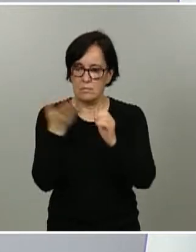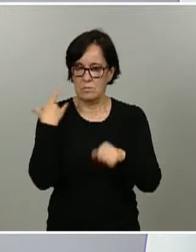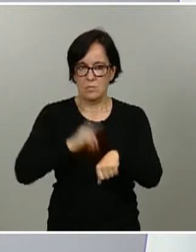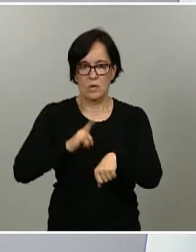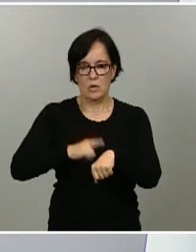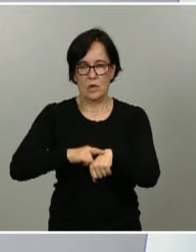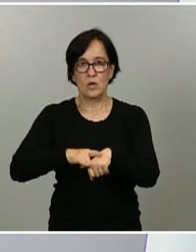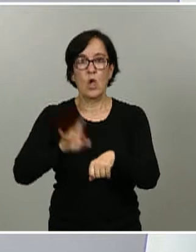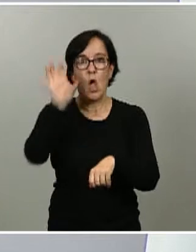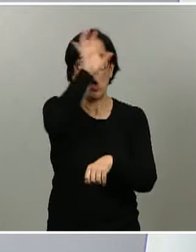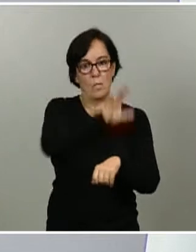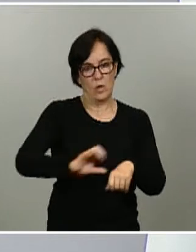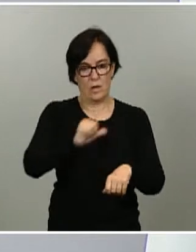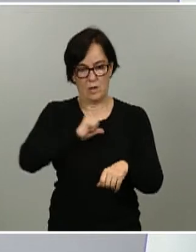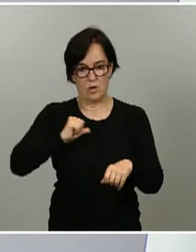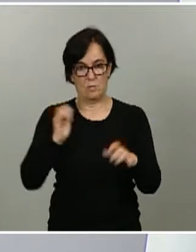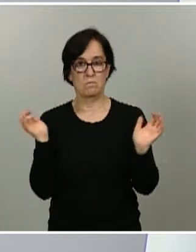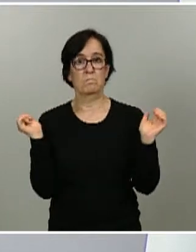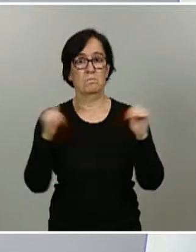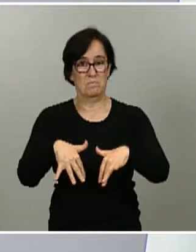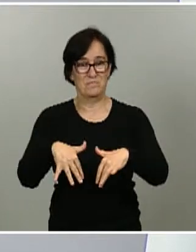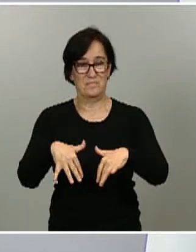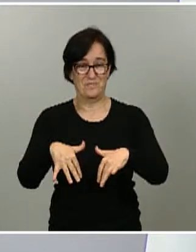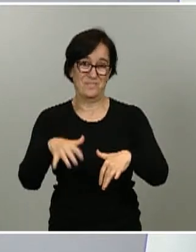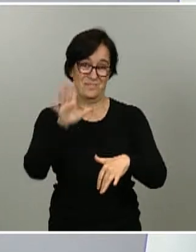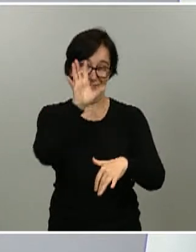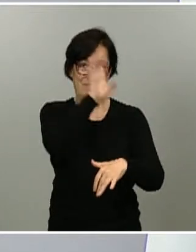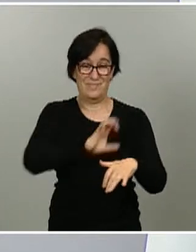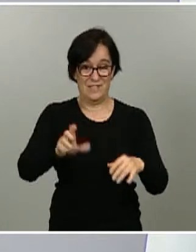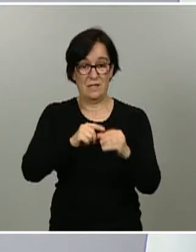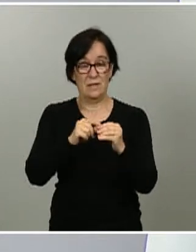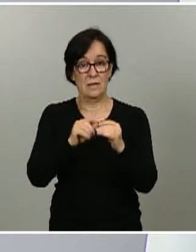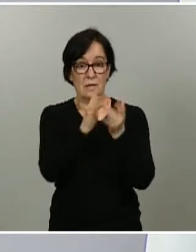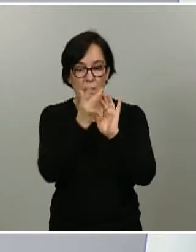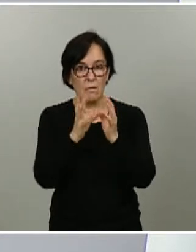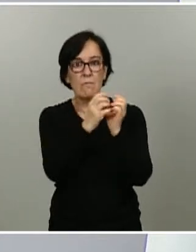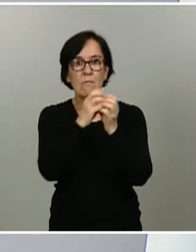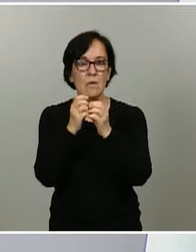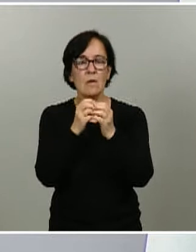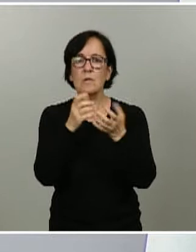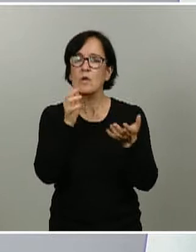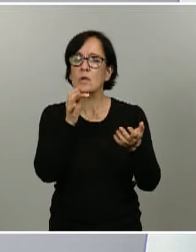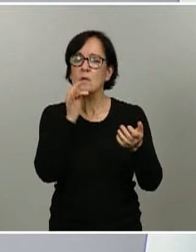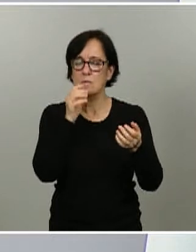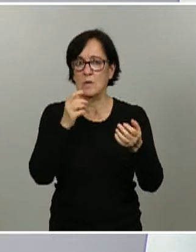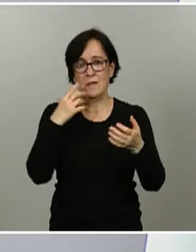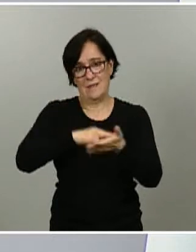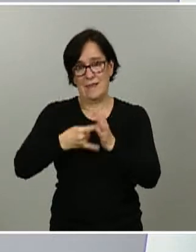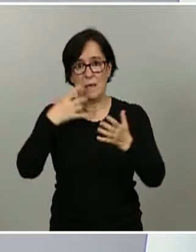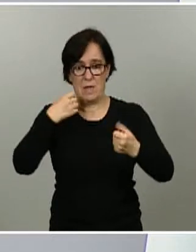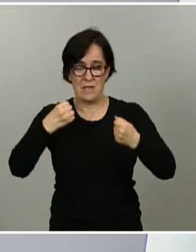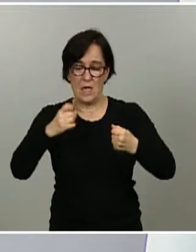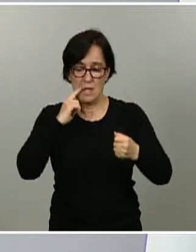comunidades autónomas, en el seno del Pleno de la Interterritorial del Sistema Nacional de Salud. Lo acabaremos de hacer este viernes en una